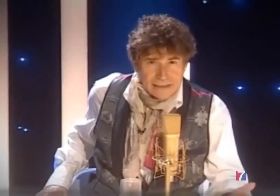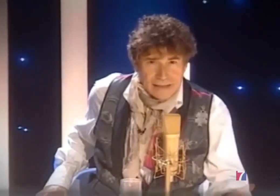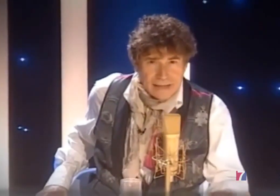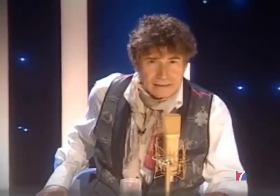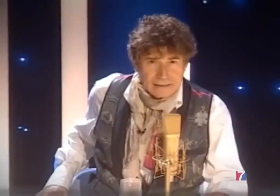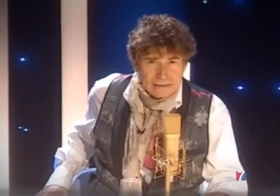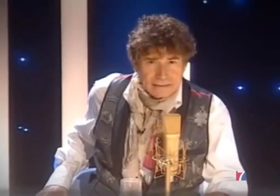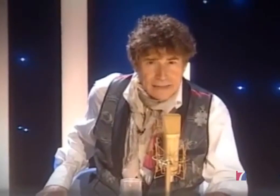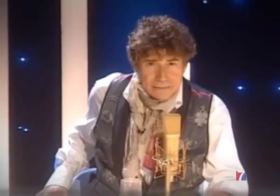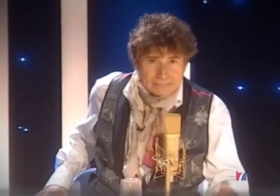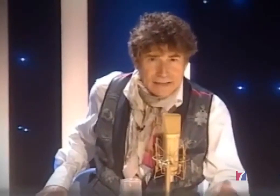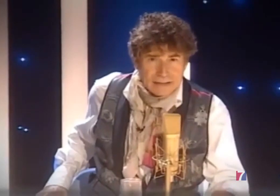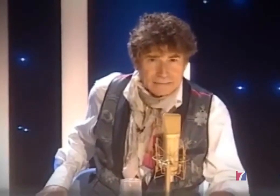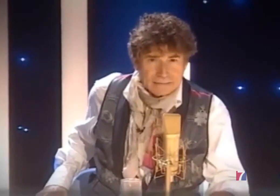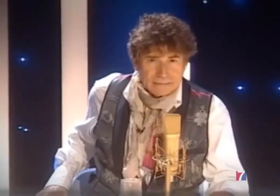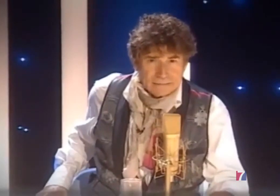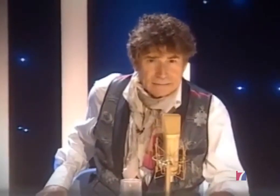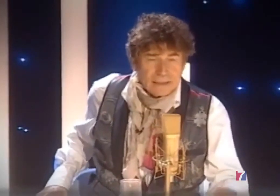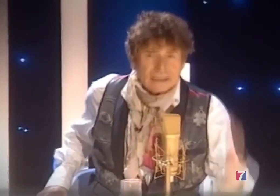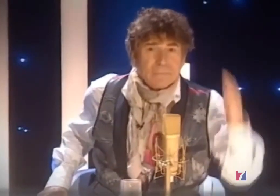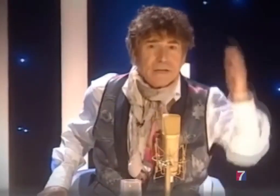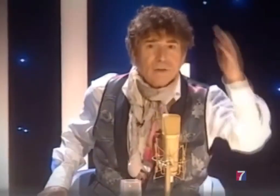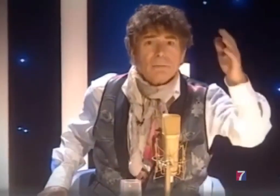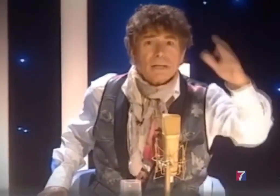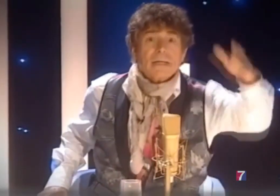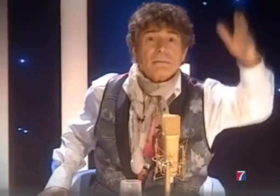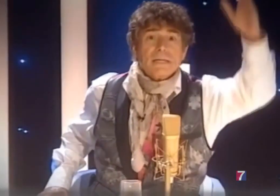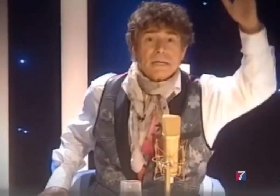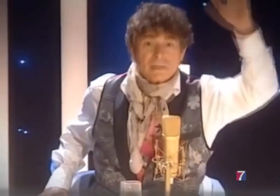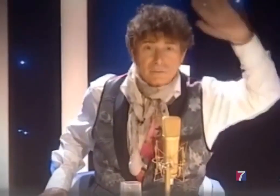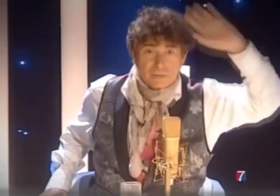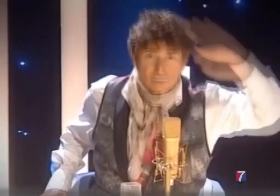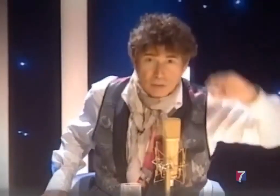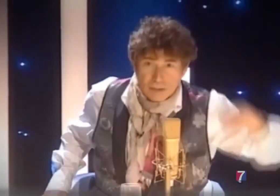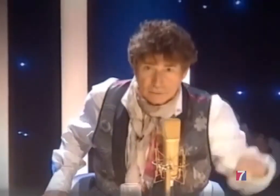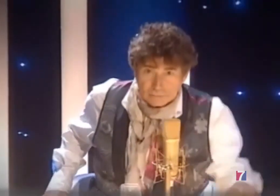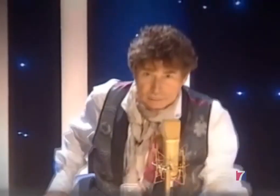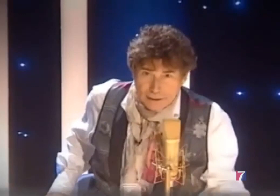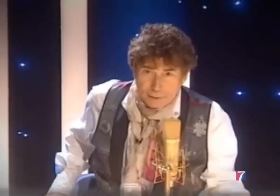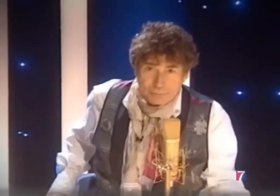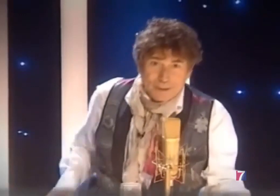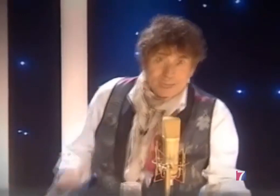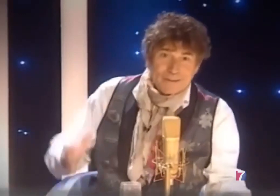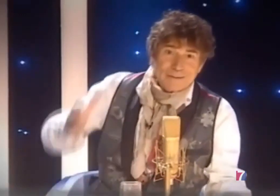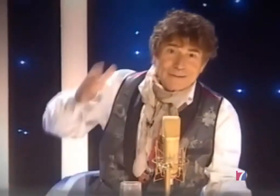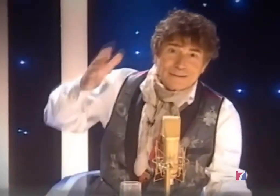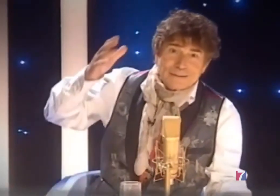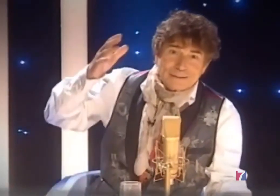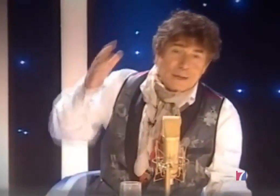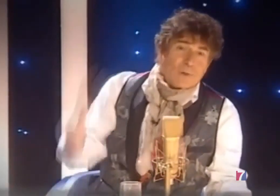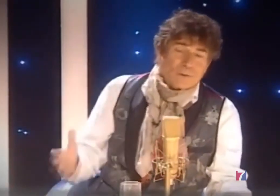la claridad la libertad el camino la verdad y la vida que decía mi tocayo quiero vivir